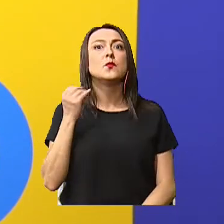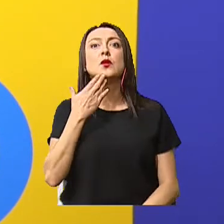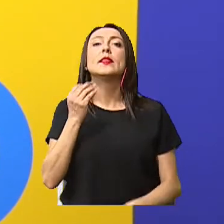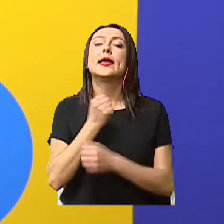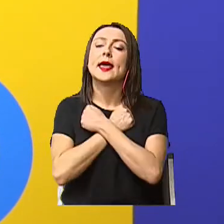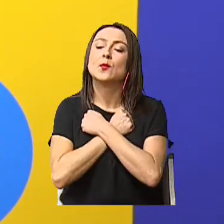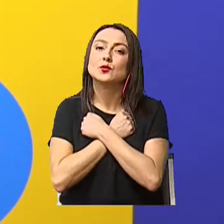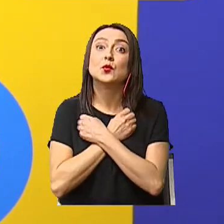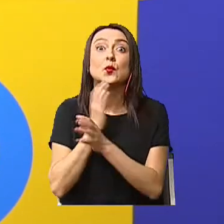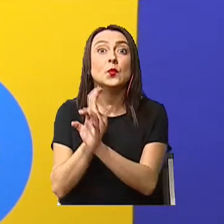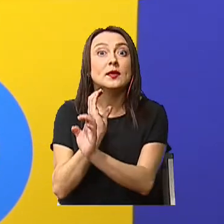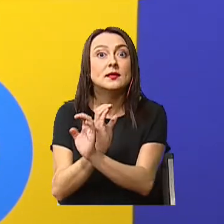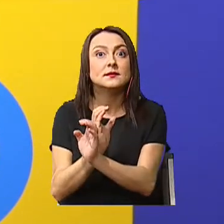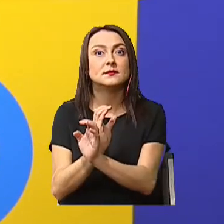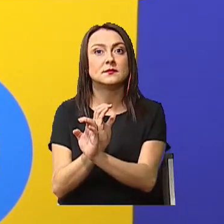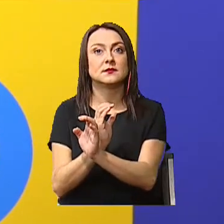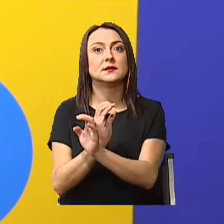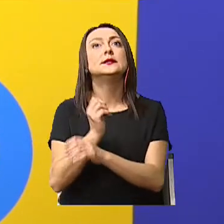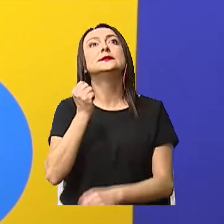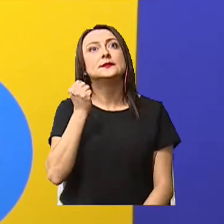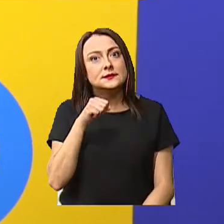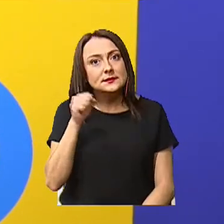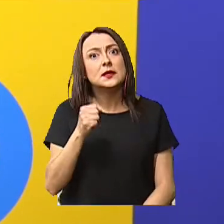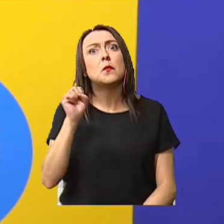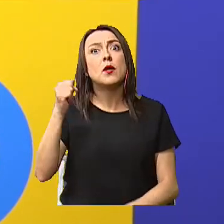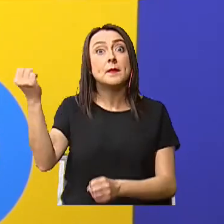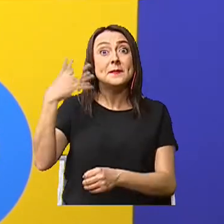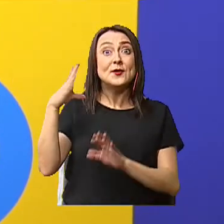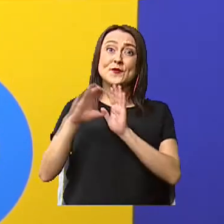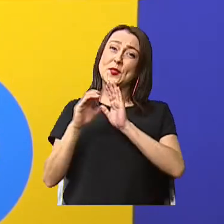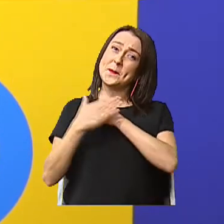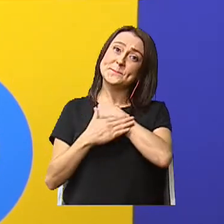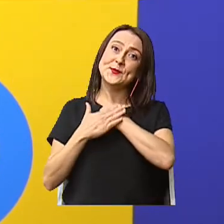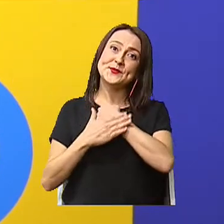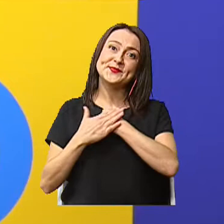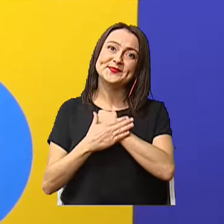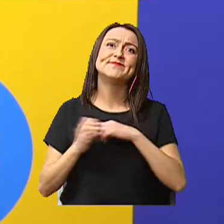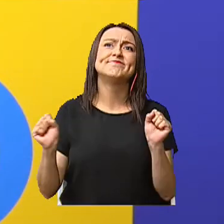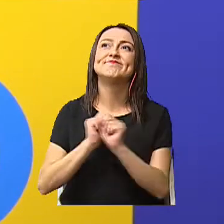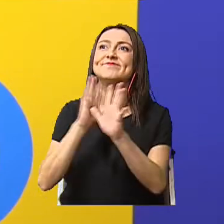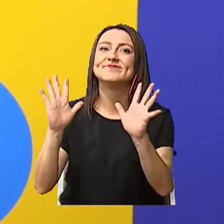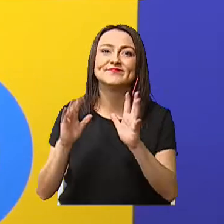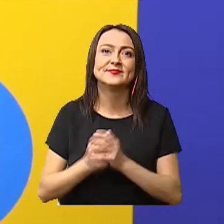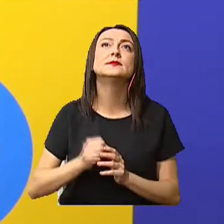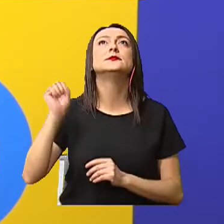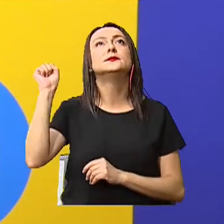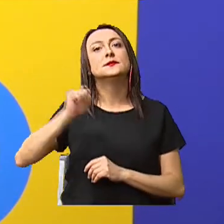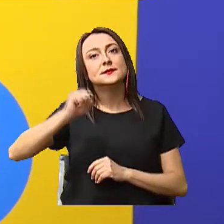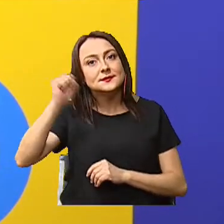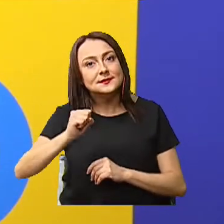quiero mucho. Cuídese. Sí, si pueden enviar la foto, por favor. Claro. Sí.